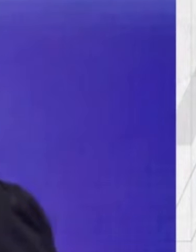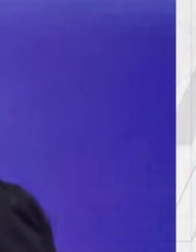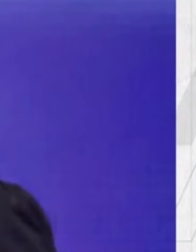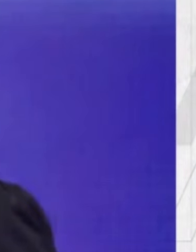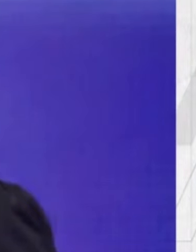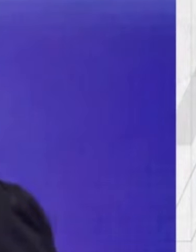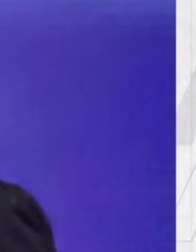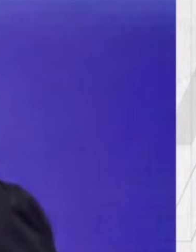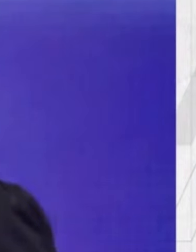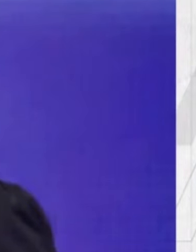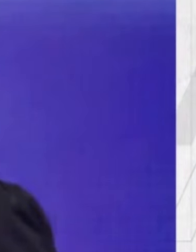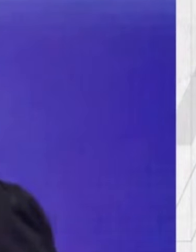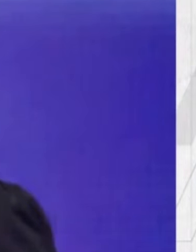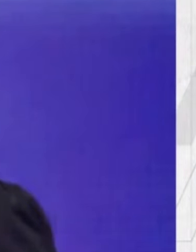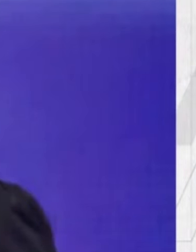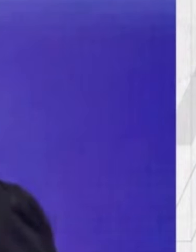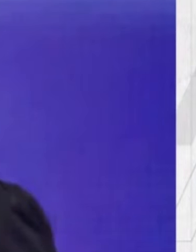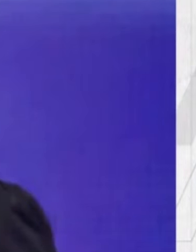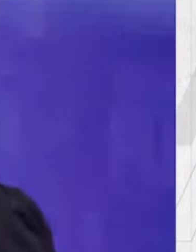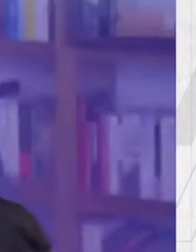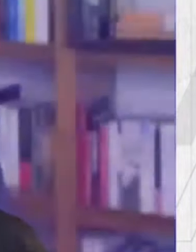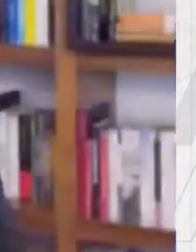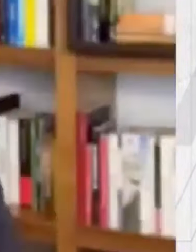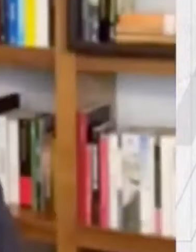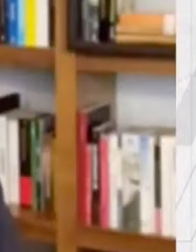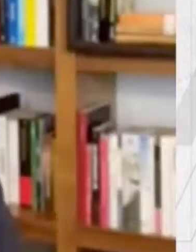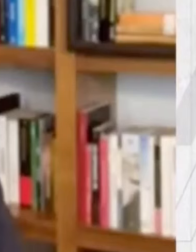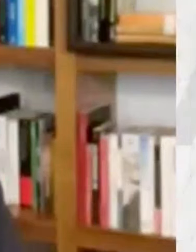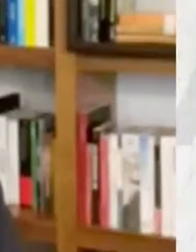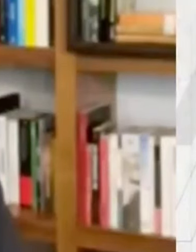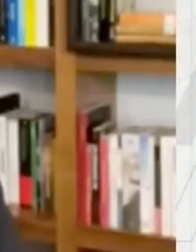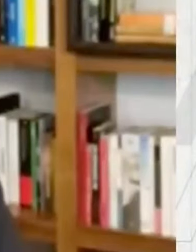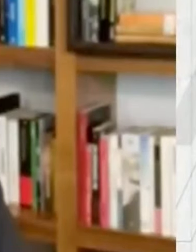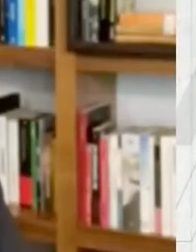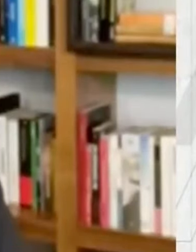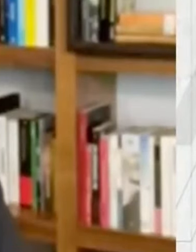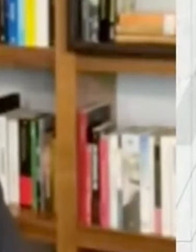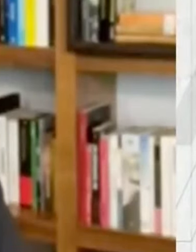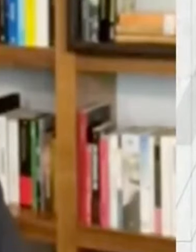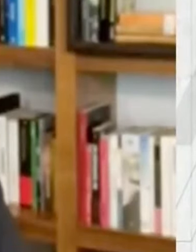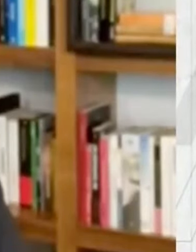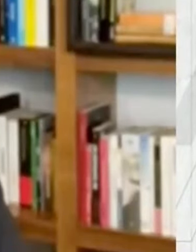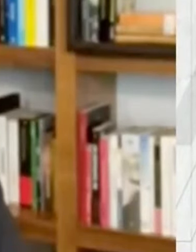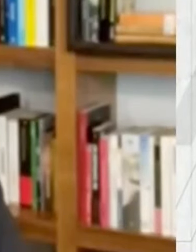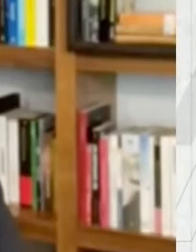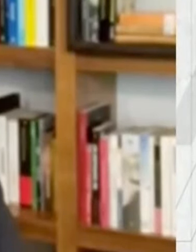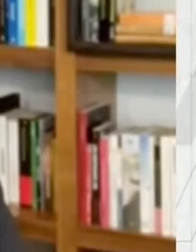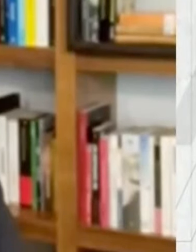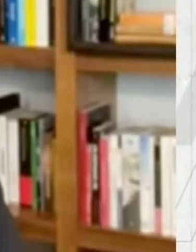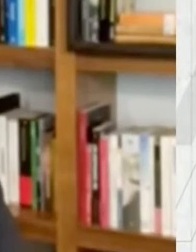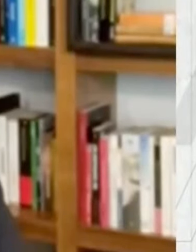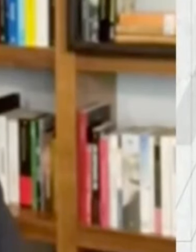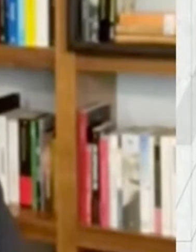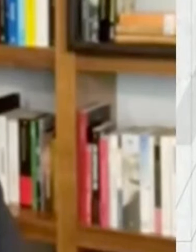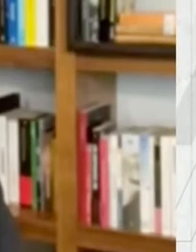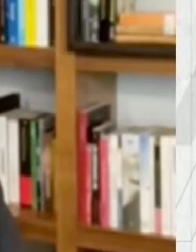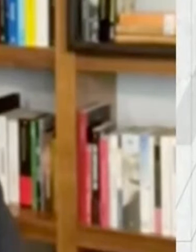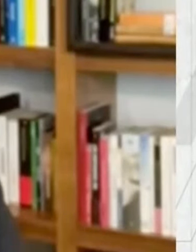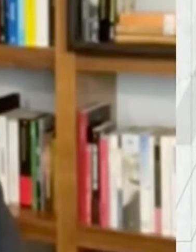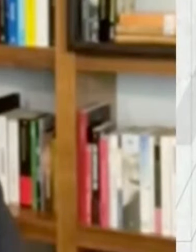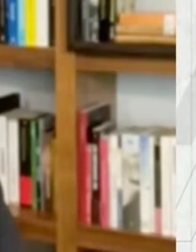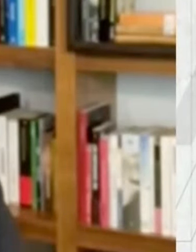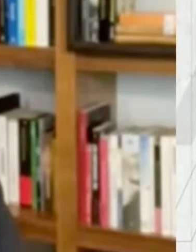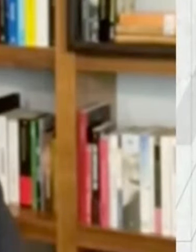menos. Es inexplicable. Por más que le quieran dar explicaciones a políticas públicas